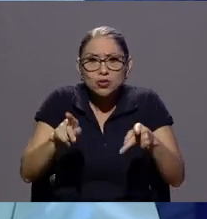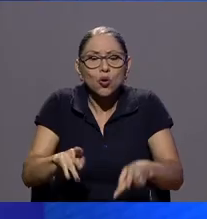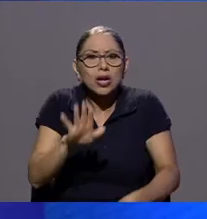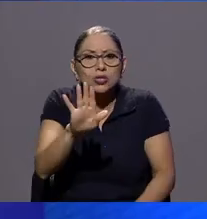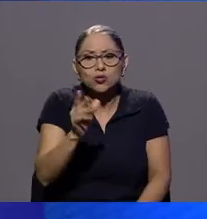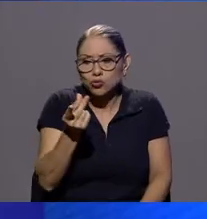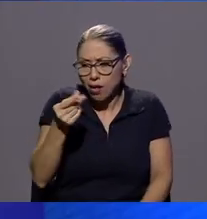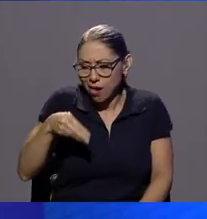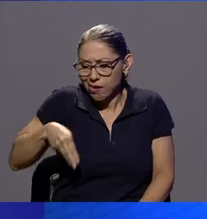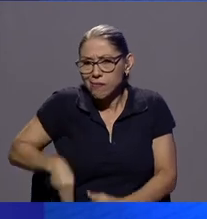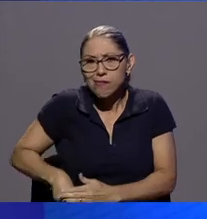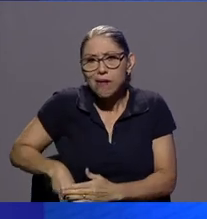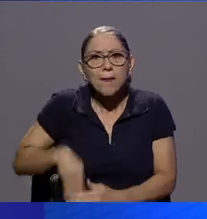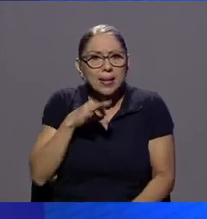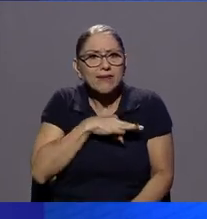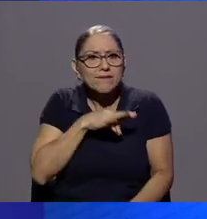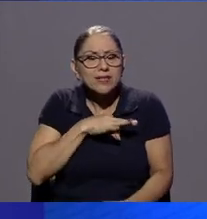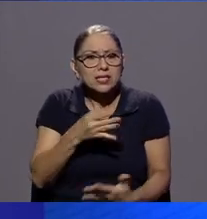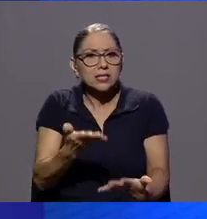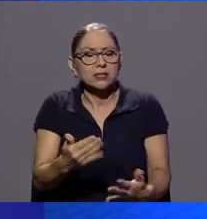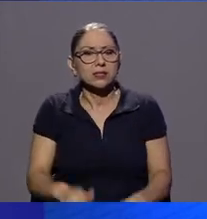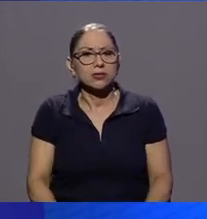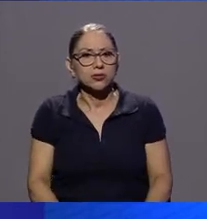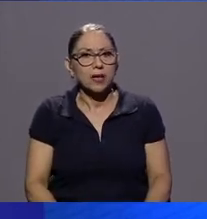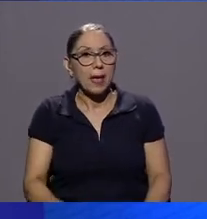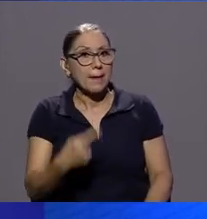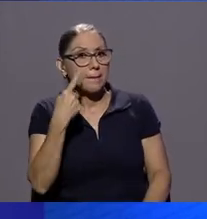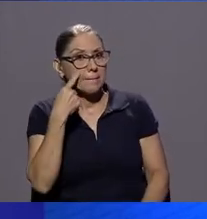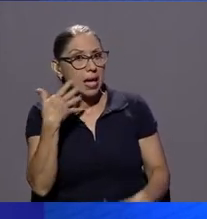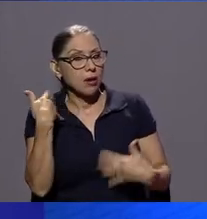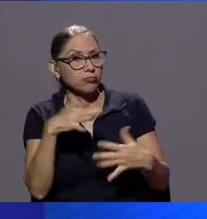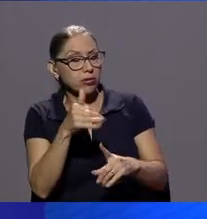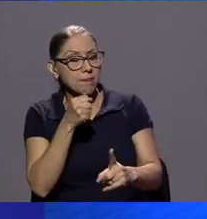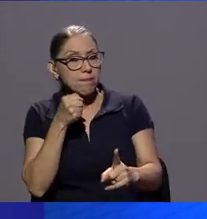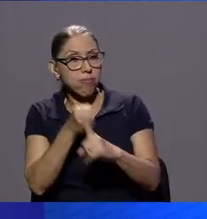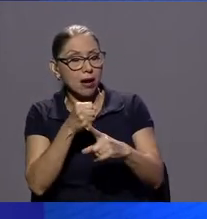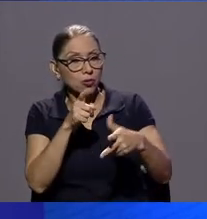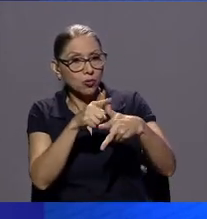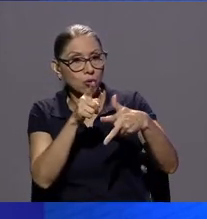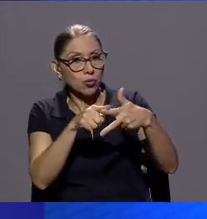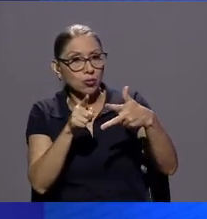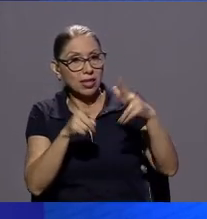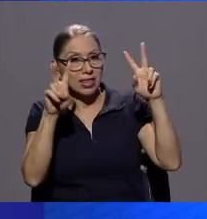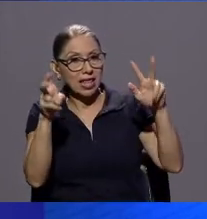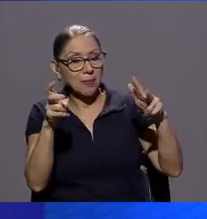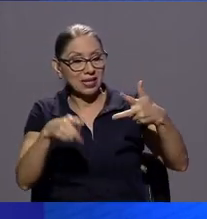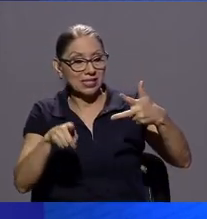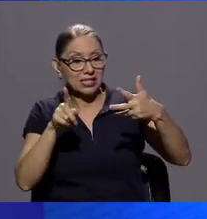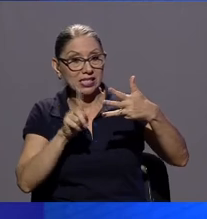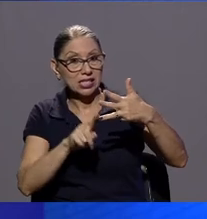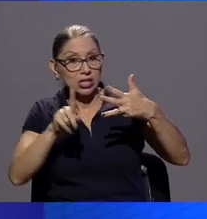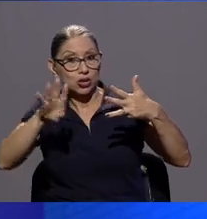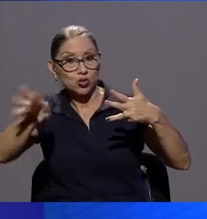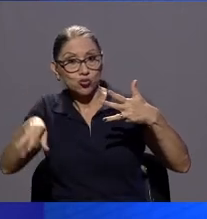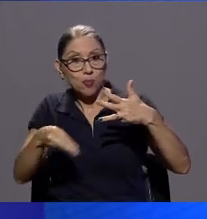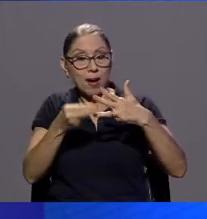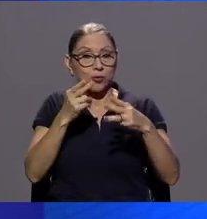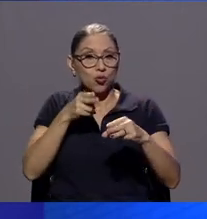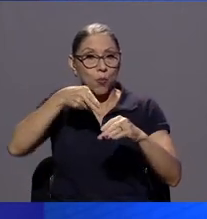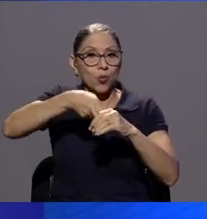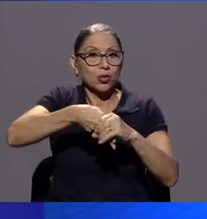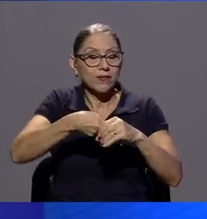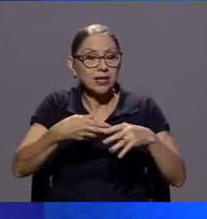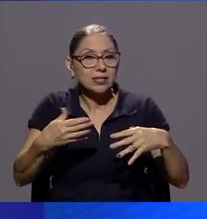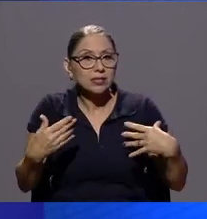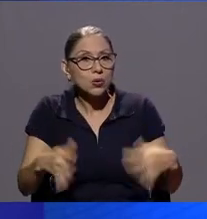concretos rápidamente del impacto de esos tres temas y si le sumamos los combustibles cuatro temas claro el impacto